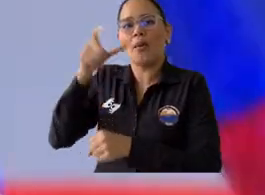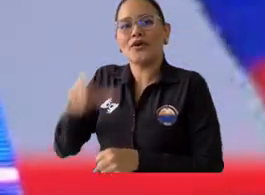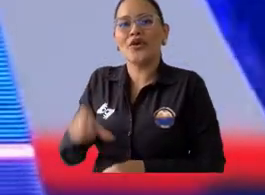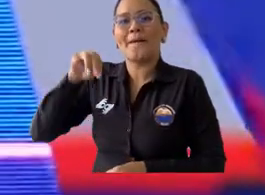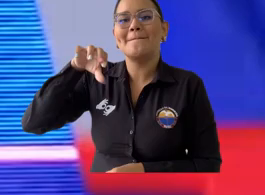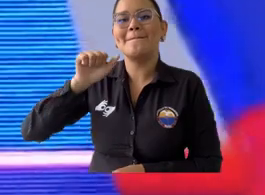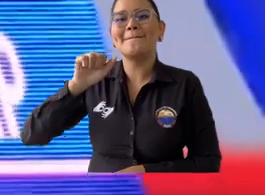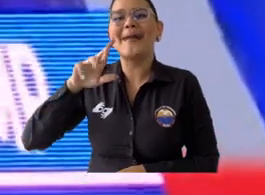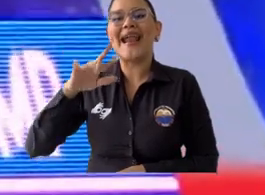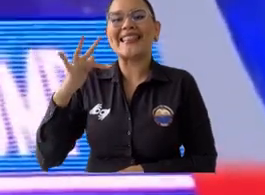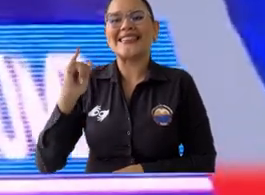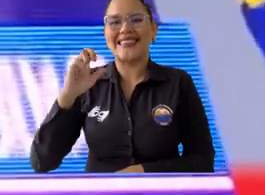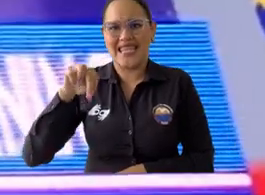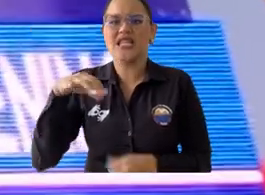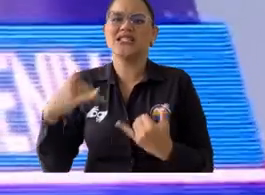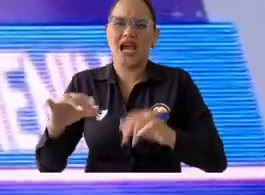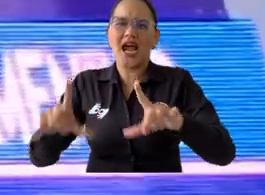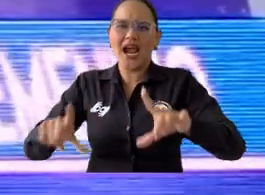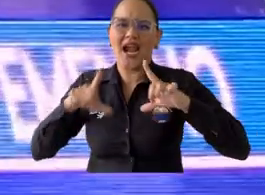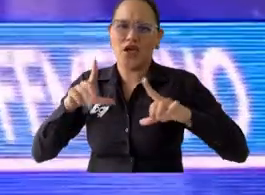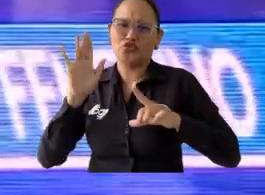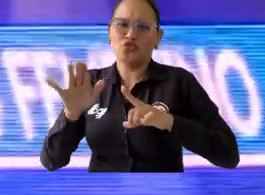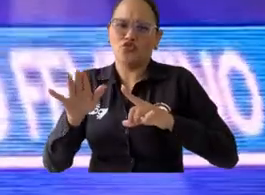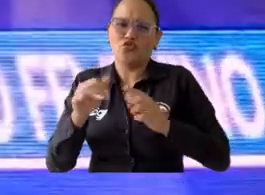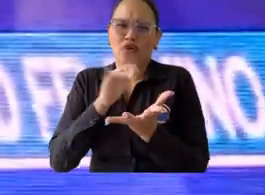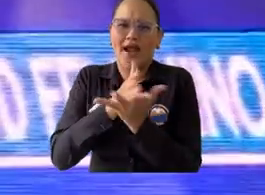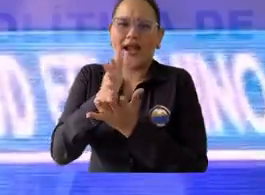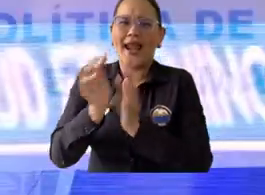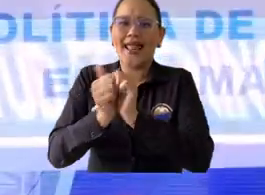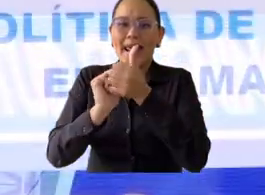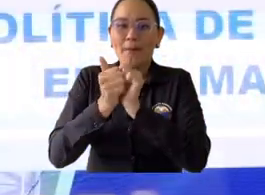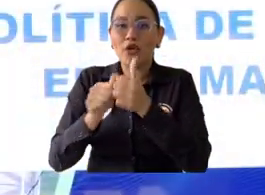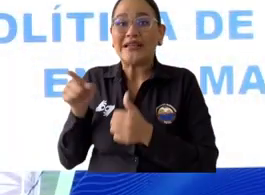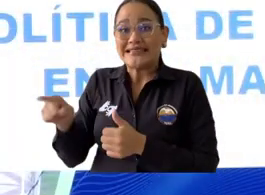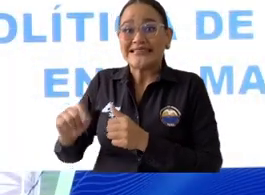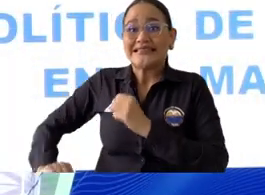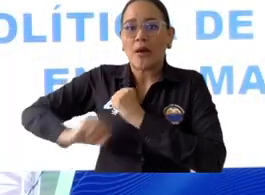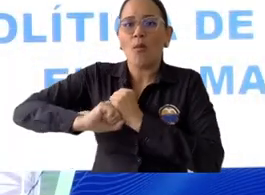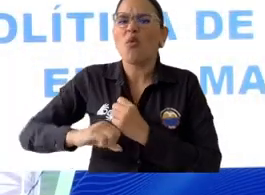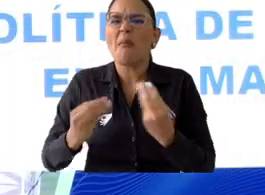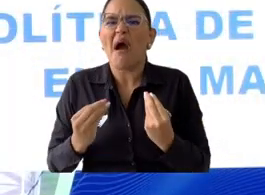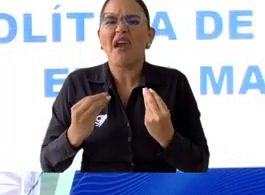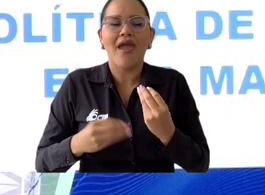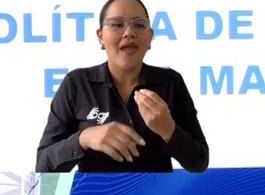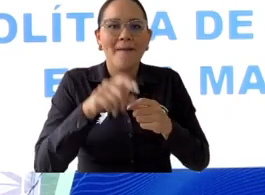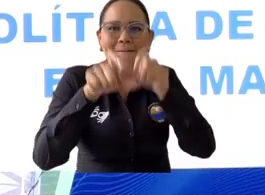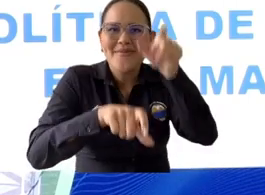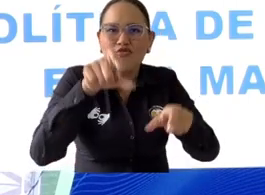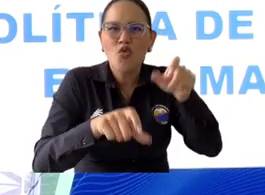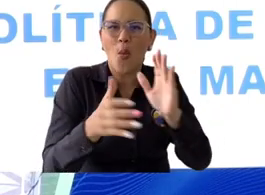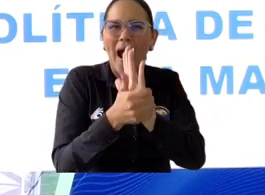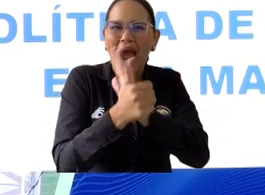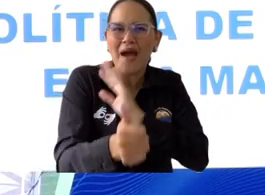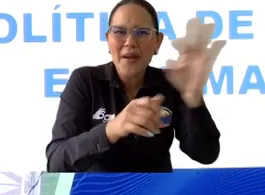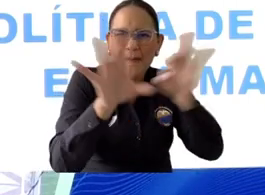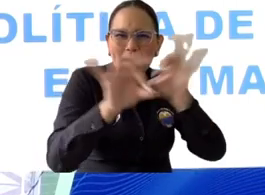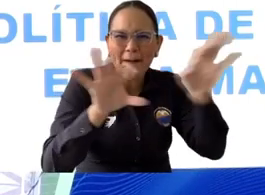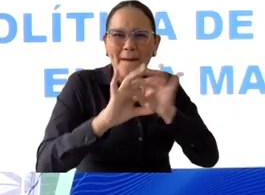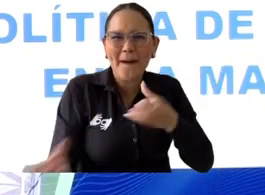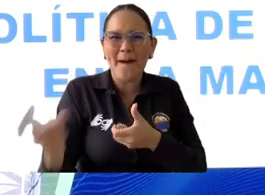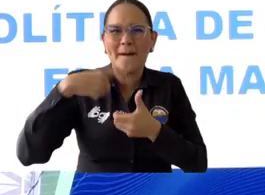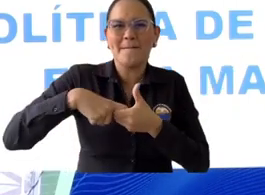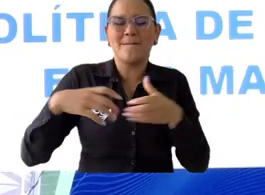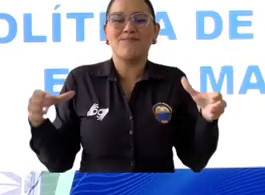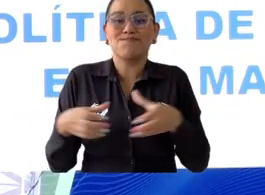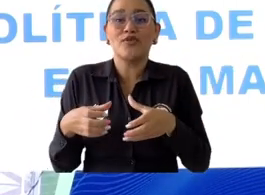Natalia, quien vino a estudiar con nosotros y quien además no solamente nos va a dar la satisfacción de tener una medallista olímpica para